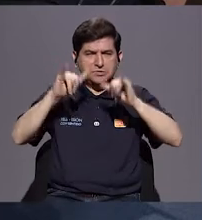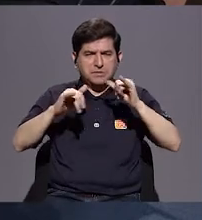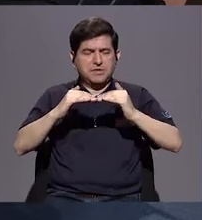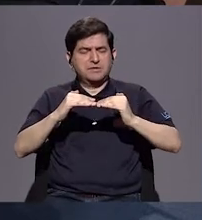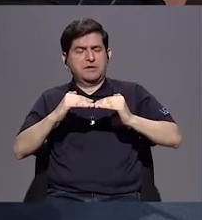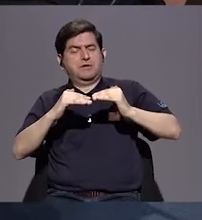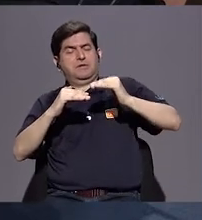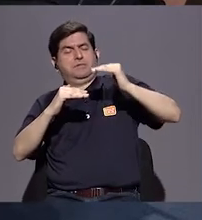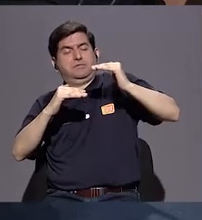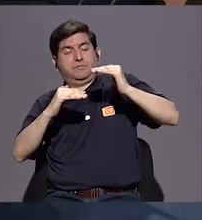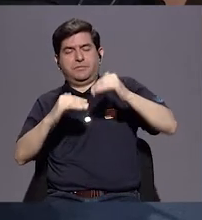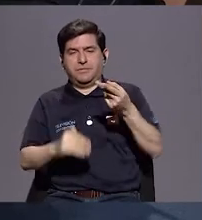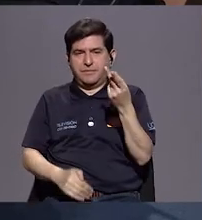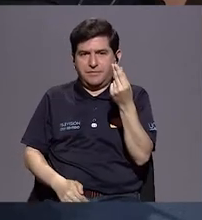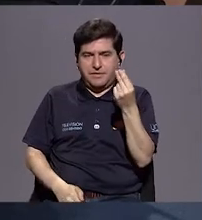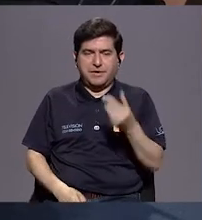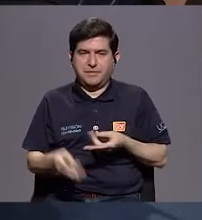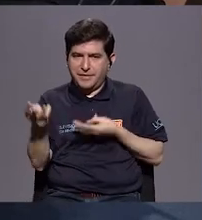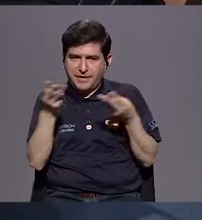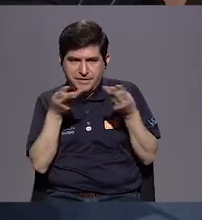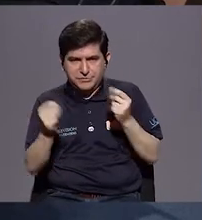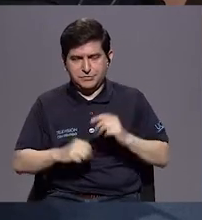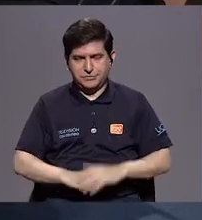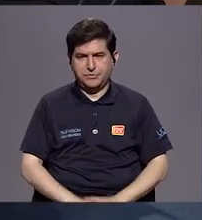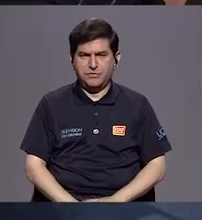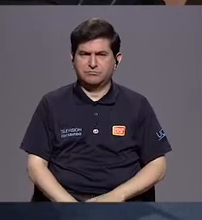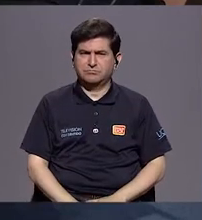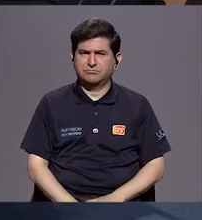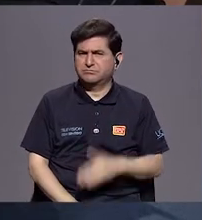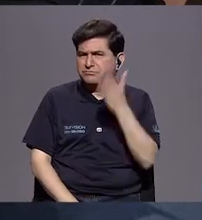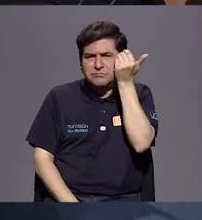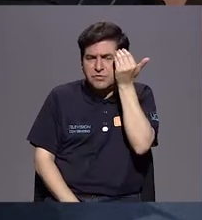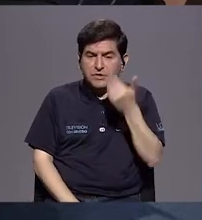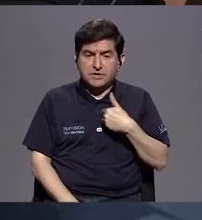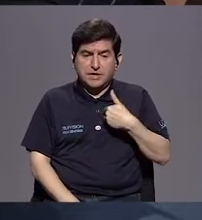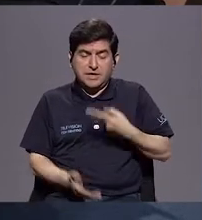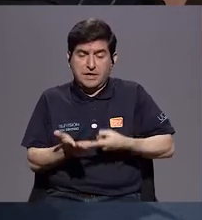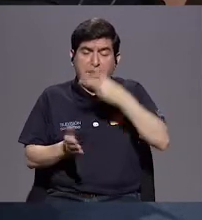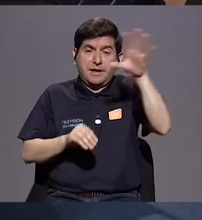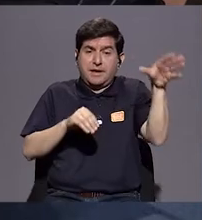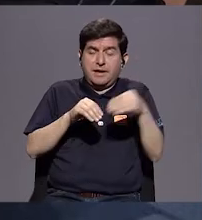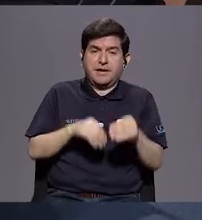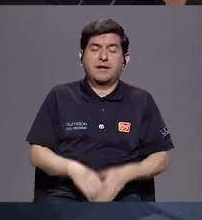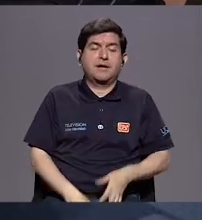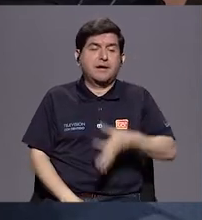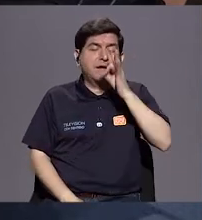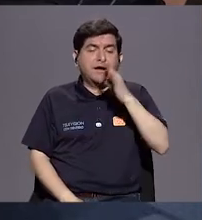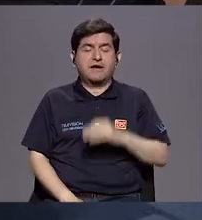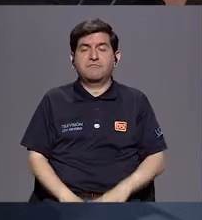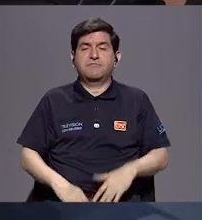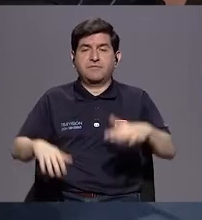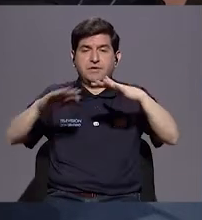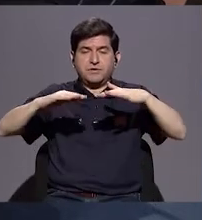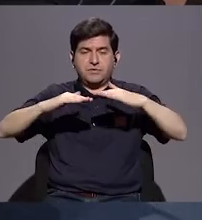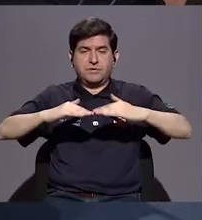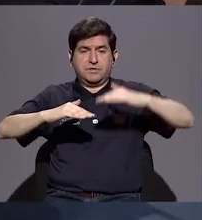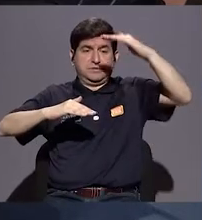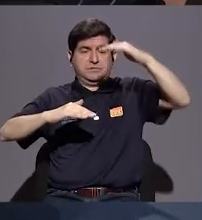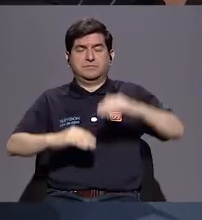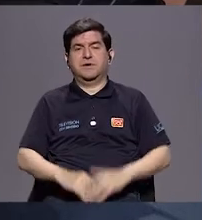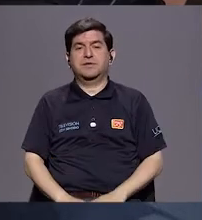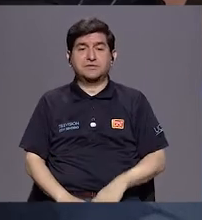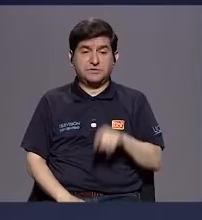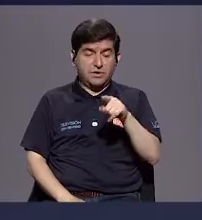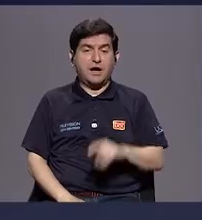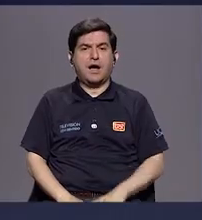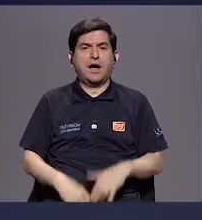poco por encima del precio de mercado. Y esto porque tiene ese valor agregado del café de altura y ha sido distinguido en mercados